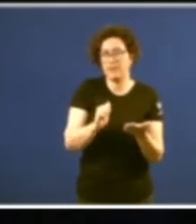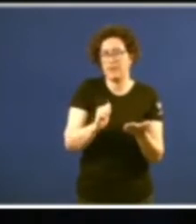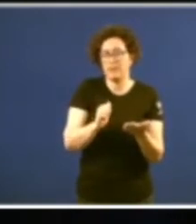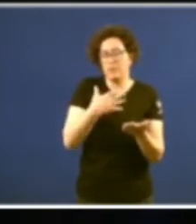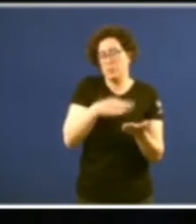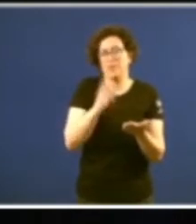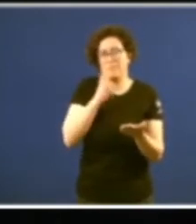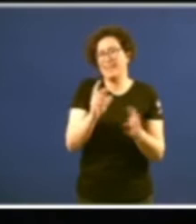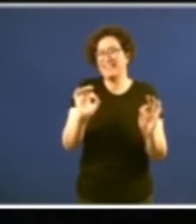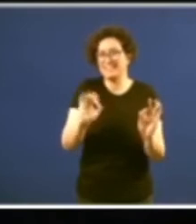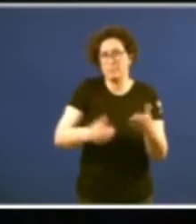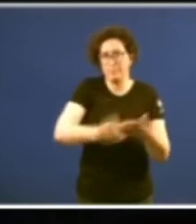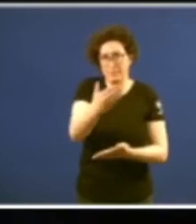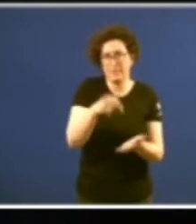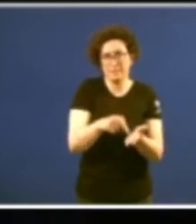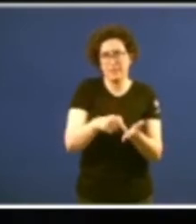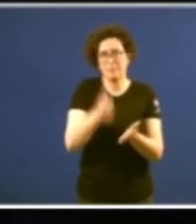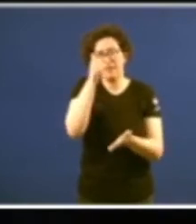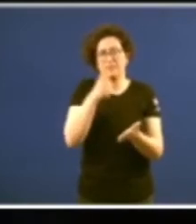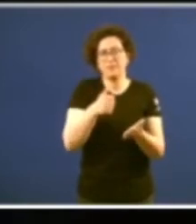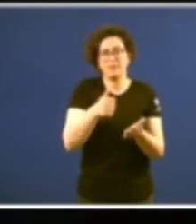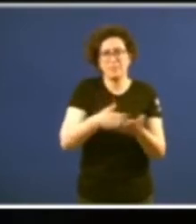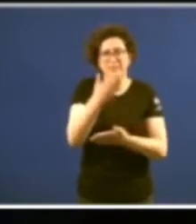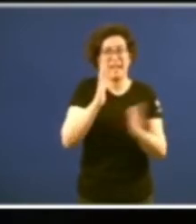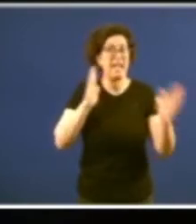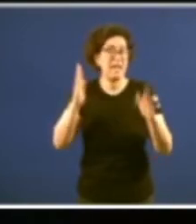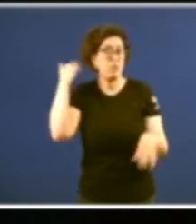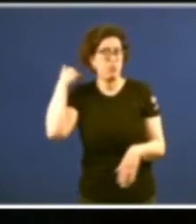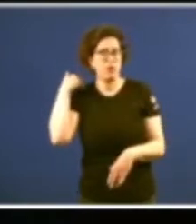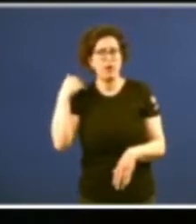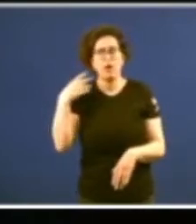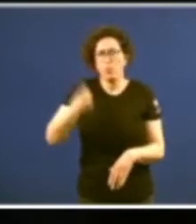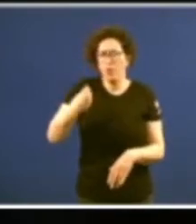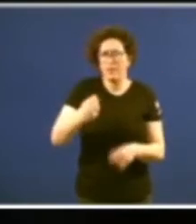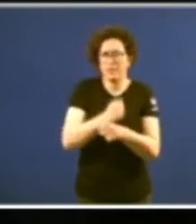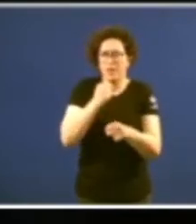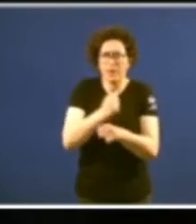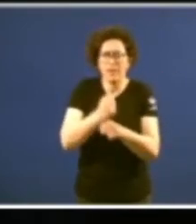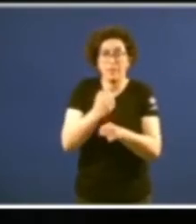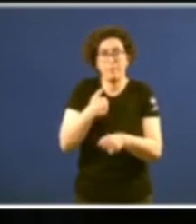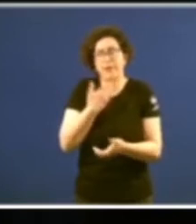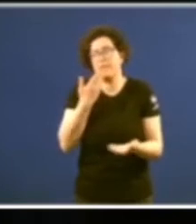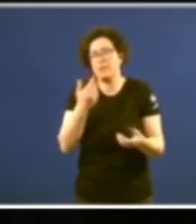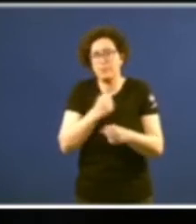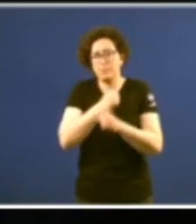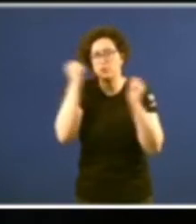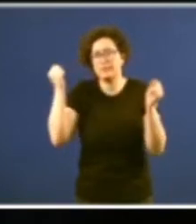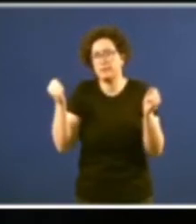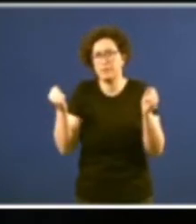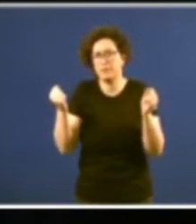na prensa sobre todo na prensa da época tan ben traballada e claro desde aquí é imposible lerlo pero hai moitísimos